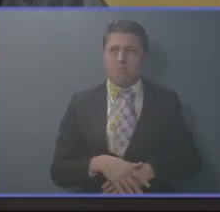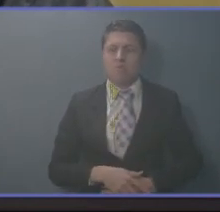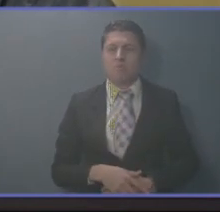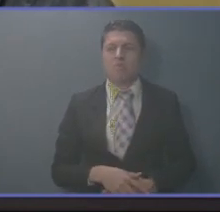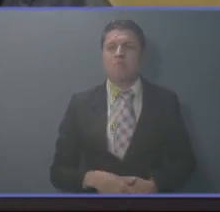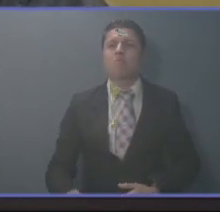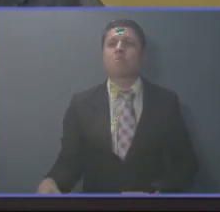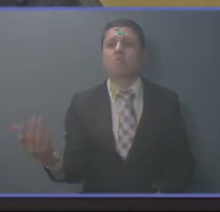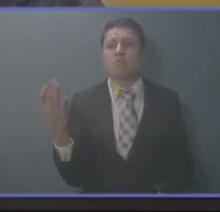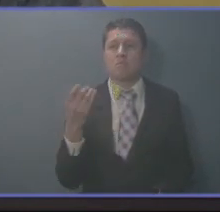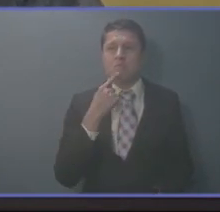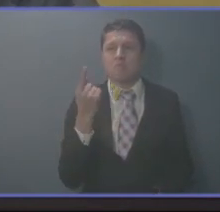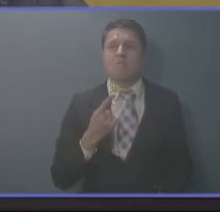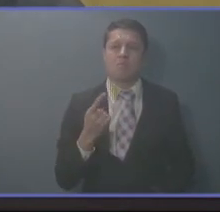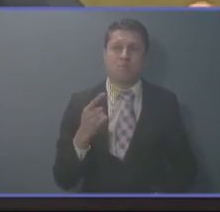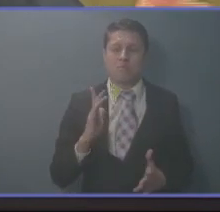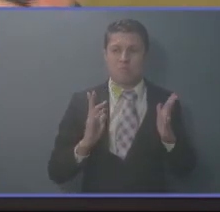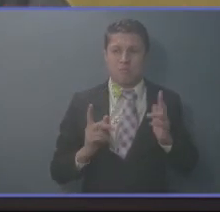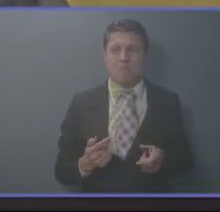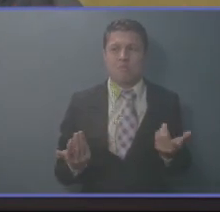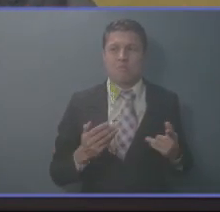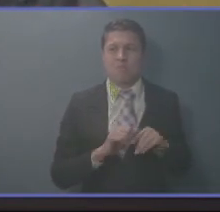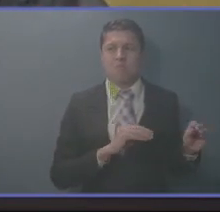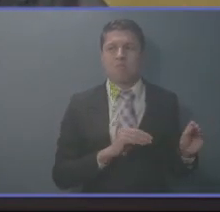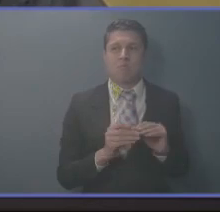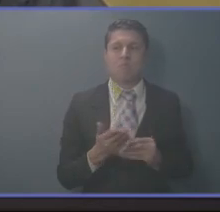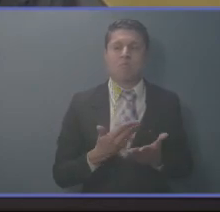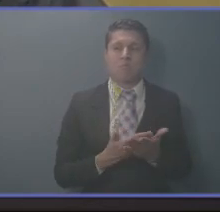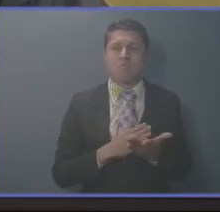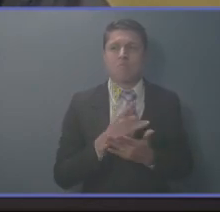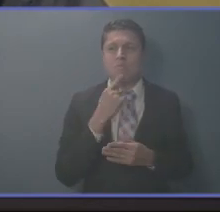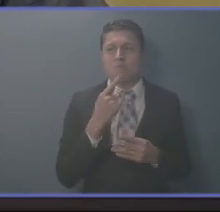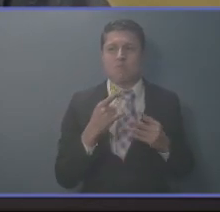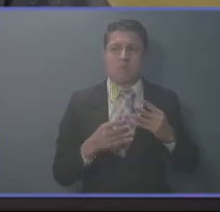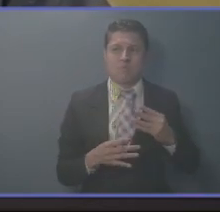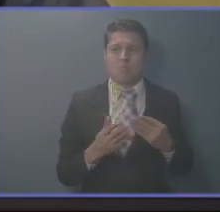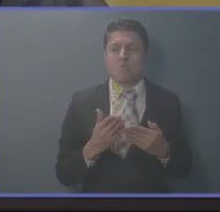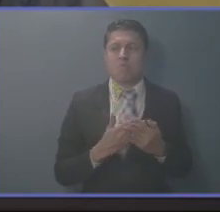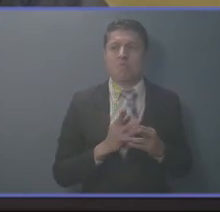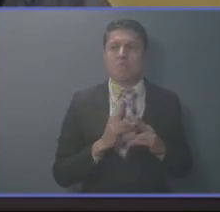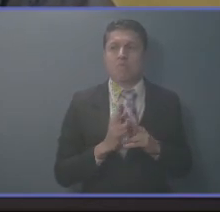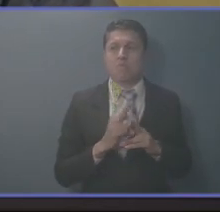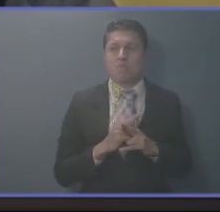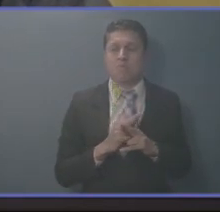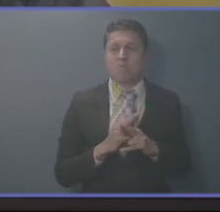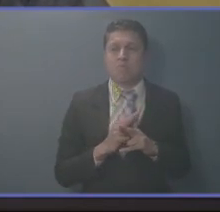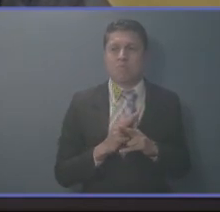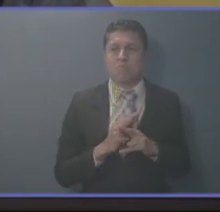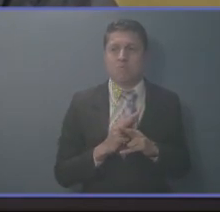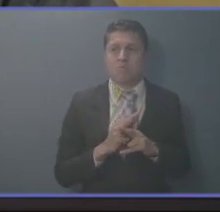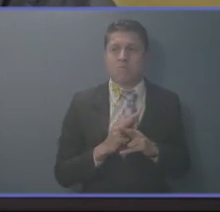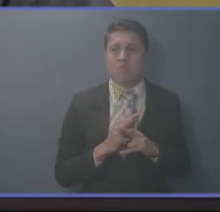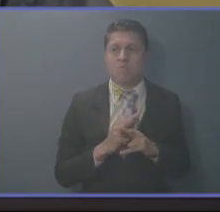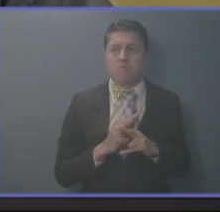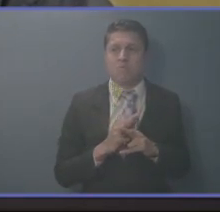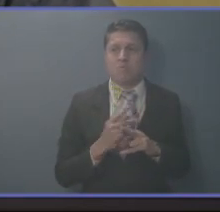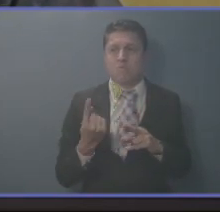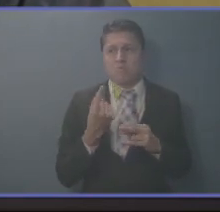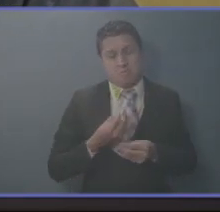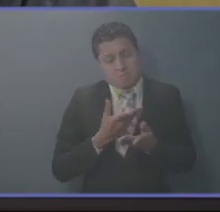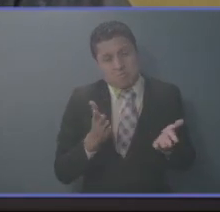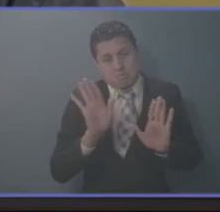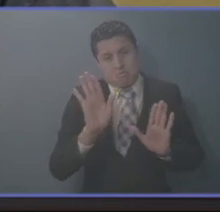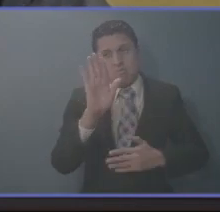que le vamos a ordenar al ejecutivo que los traiga mediante un decreto o reforma de un decreto. Nada más.